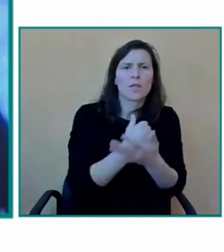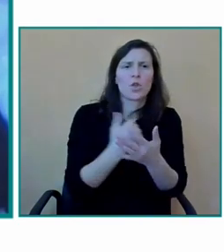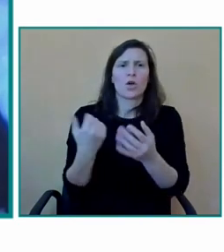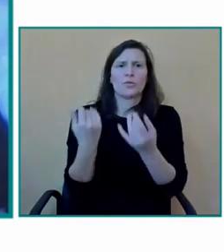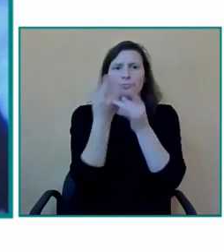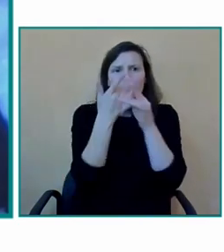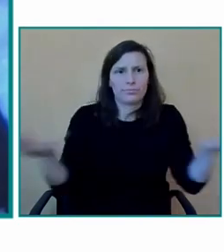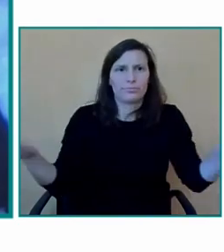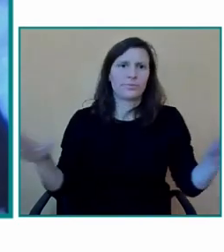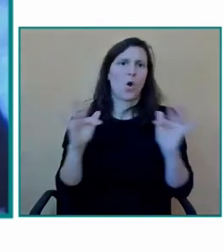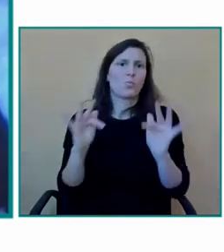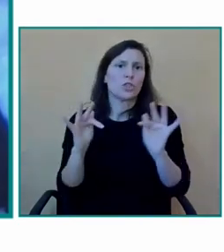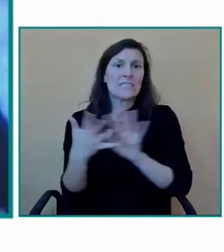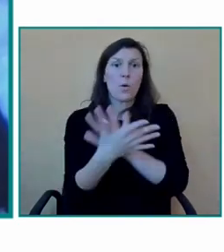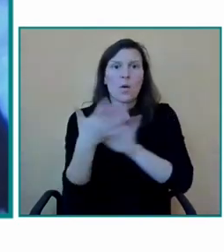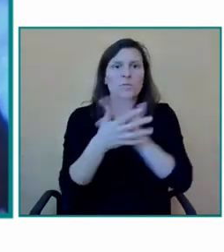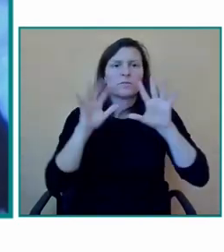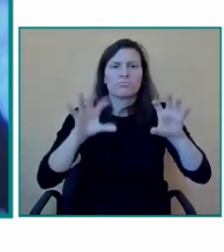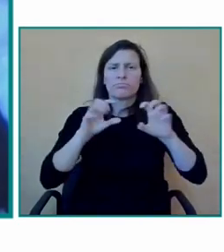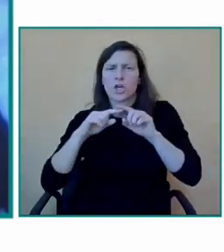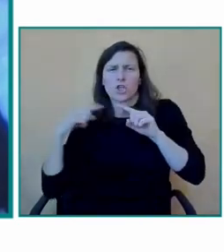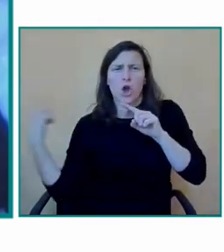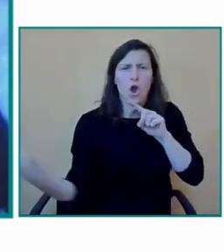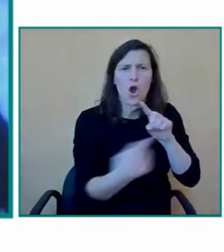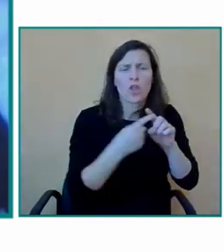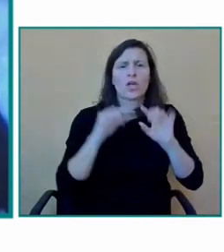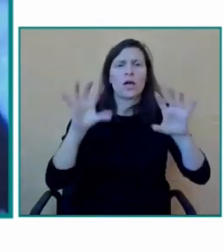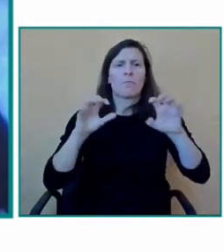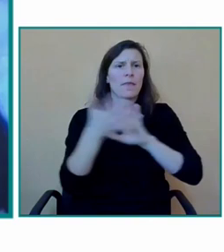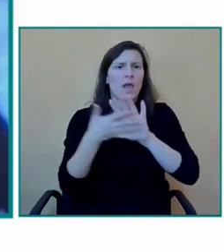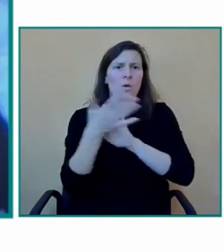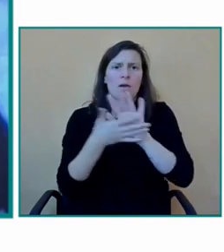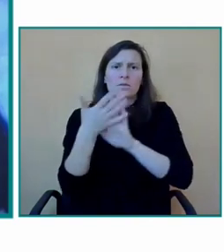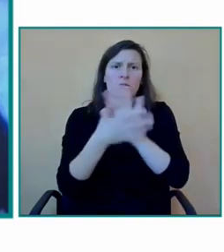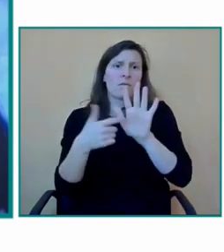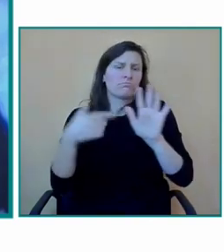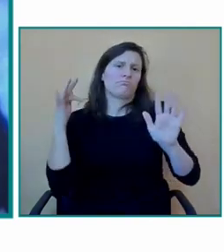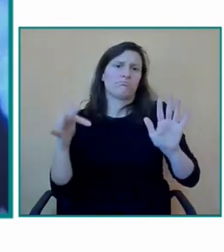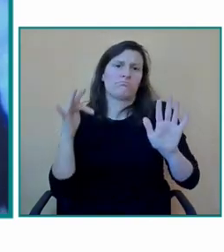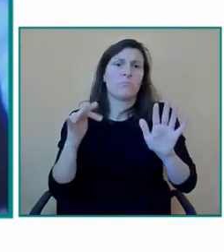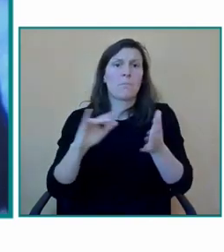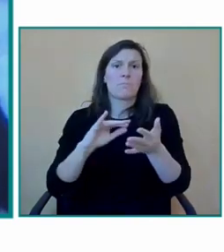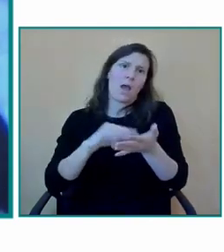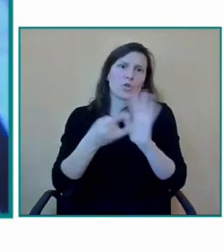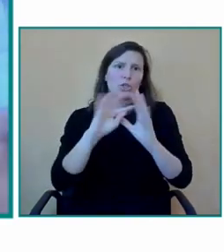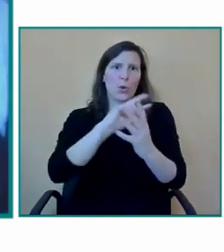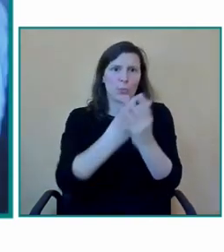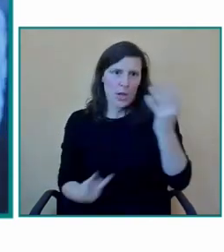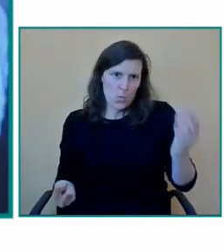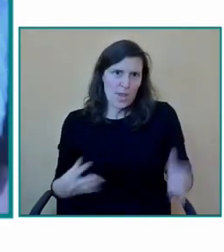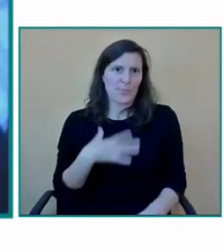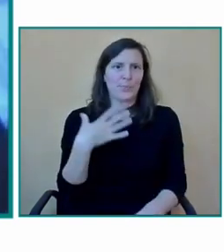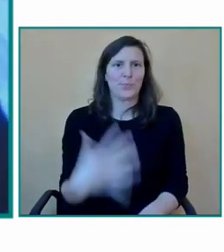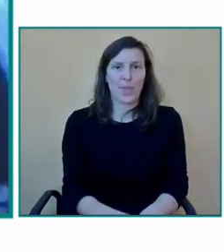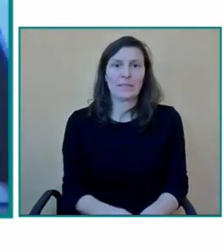lengua vehicular para todo el alumnado dentro de nuestro colegio como proyecto bilingüe que tenemos sin más pues para